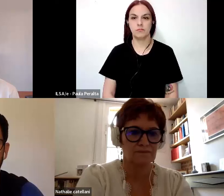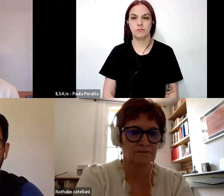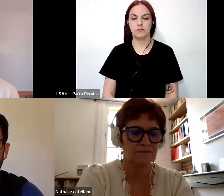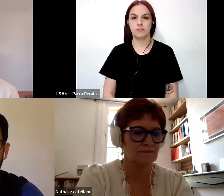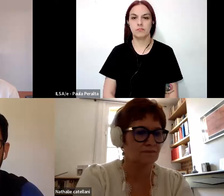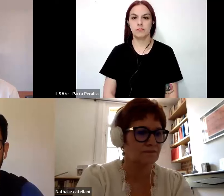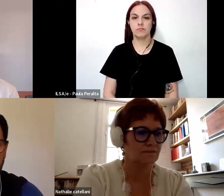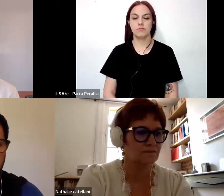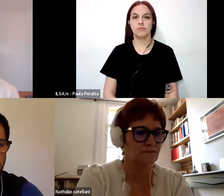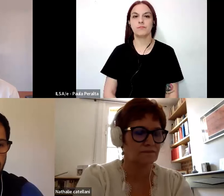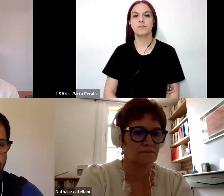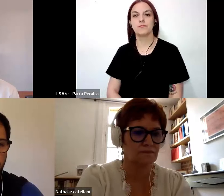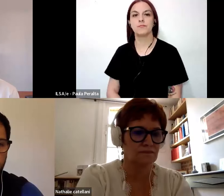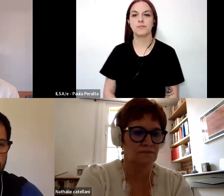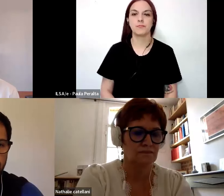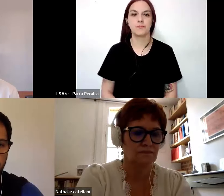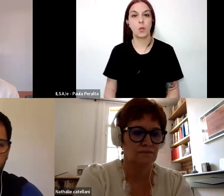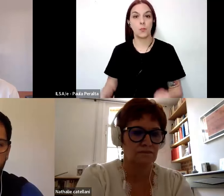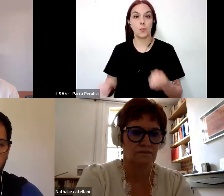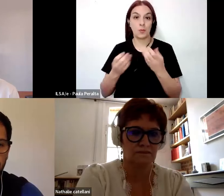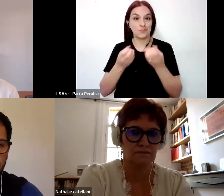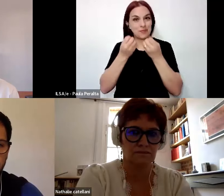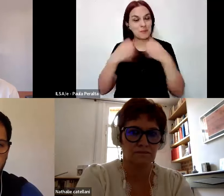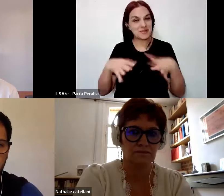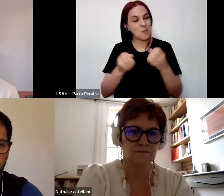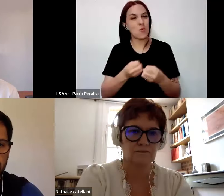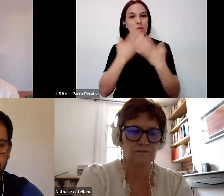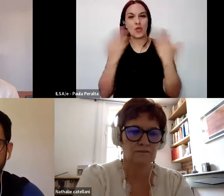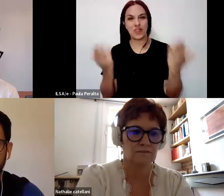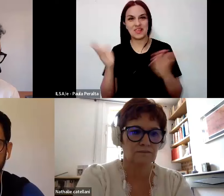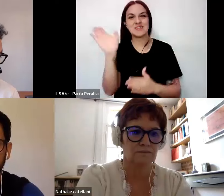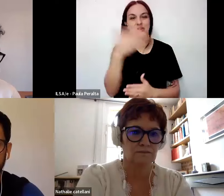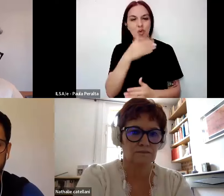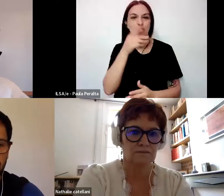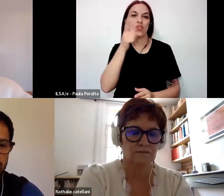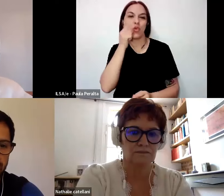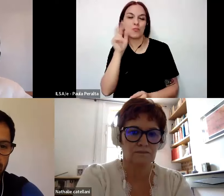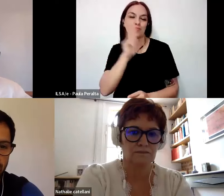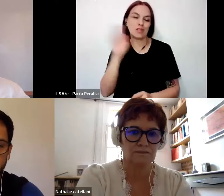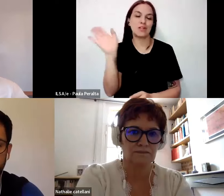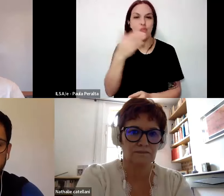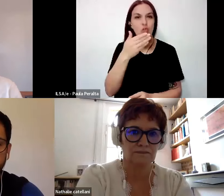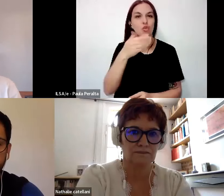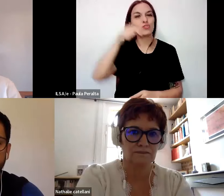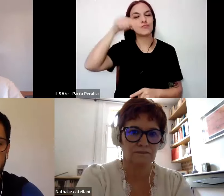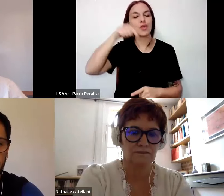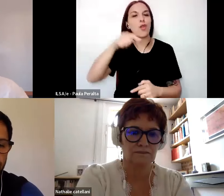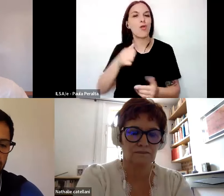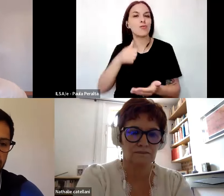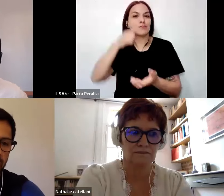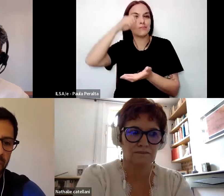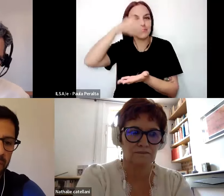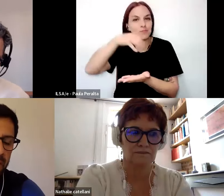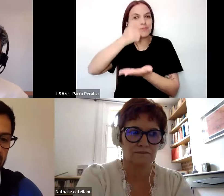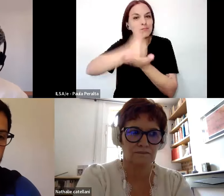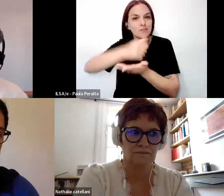Bueno, vamos a dar comienzo. Muy buenos días para todas y para todos los que nos están acompañando